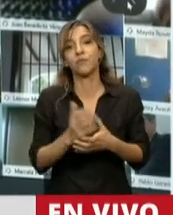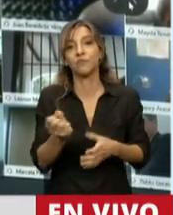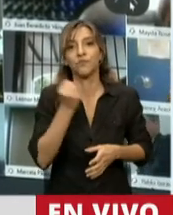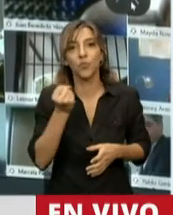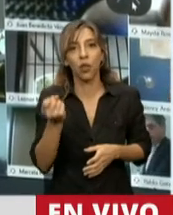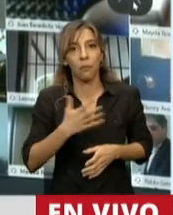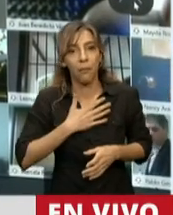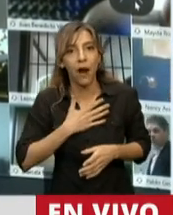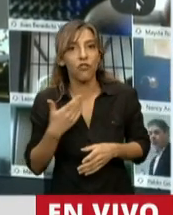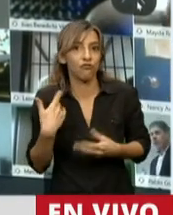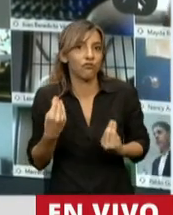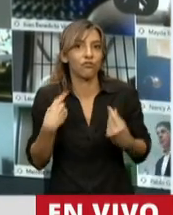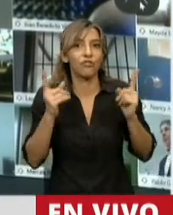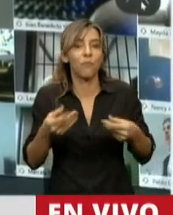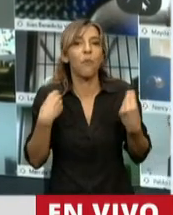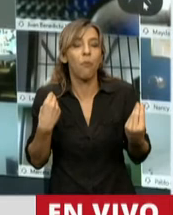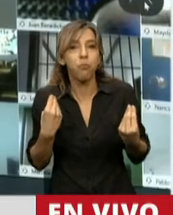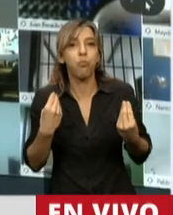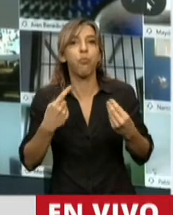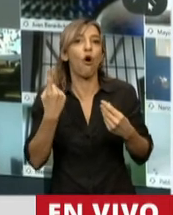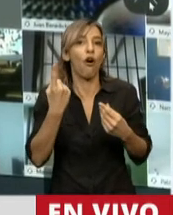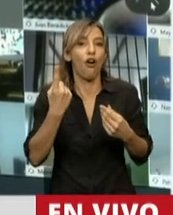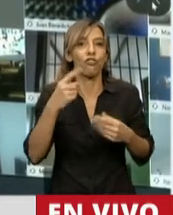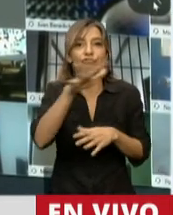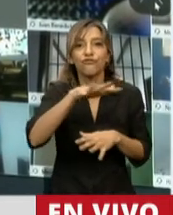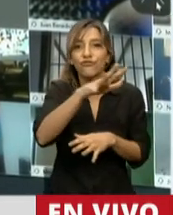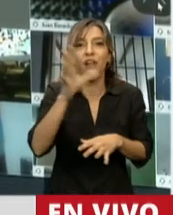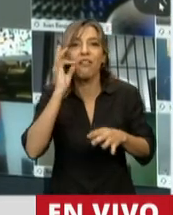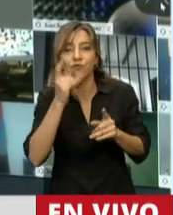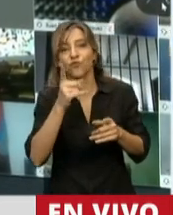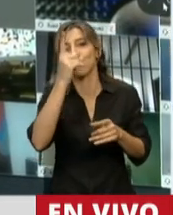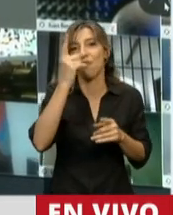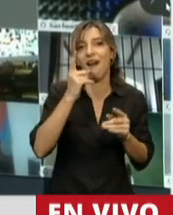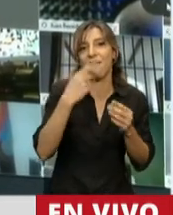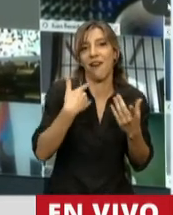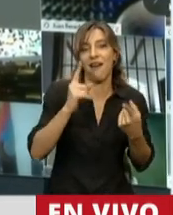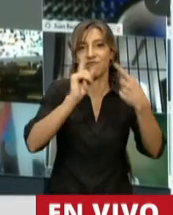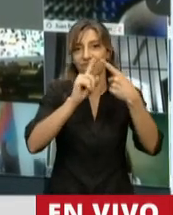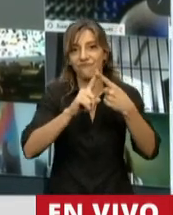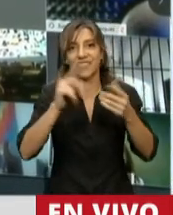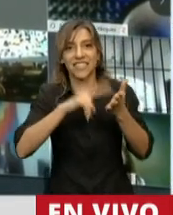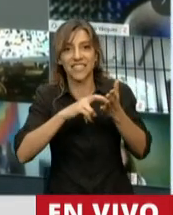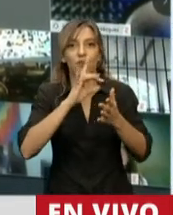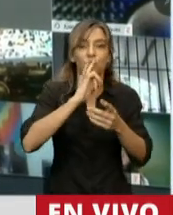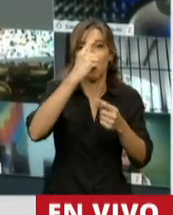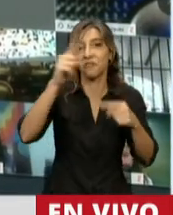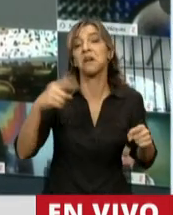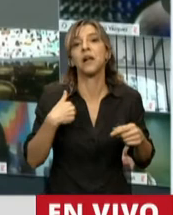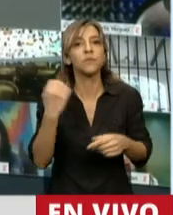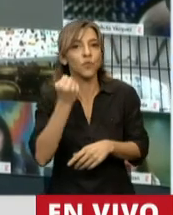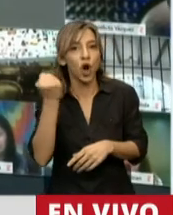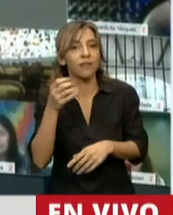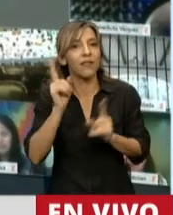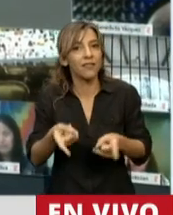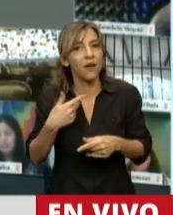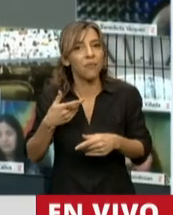en Salta, en Tucumán. Queda pendiente, señor presidente, y tenemos que seguir trabajando el tema de las horas del ferrocarril y del grano carga.